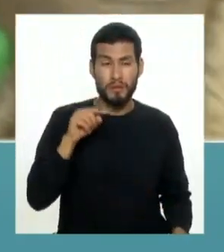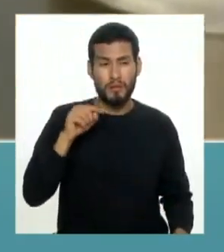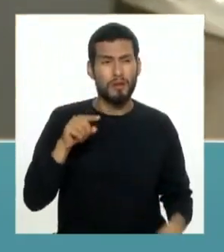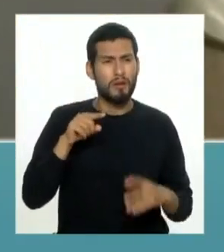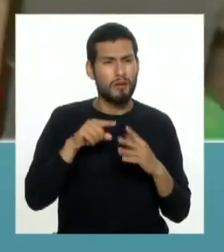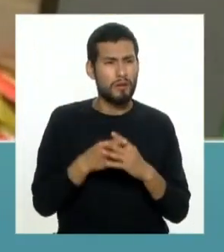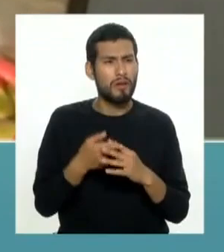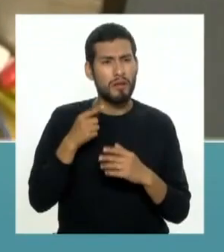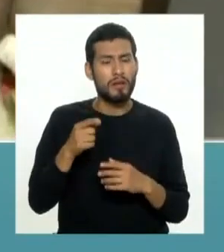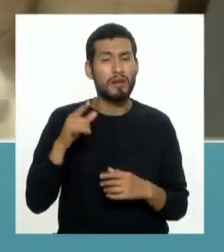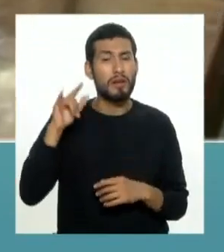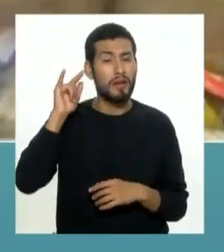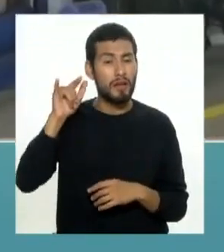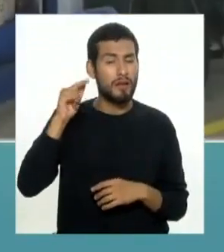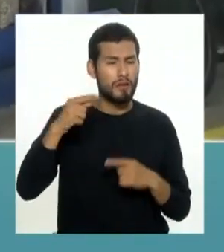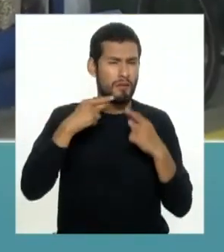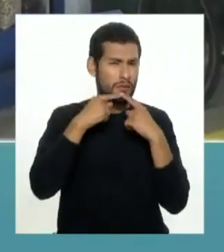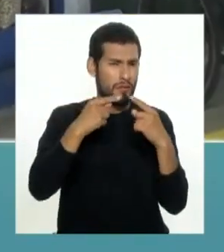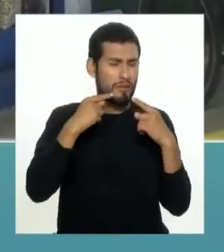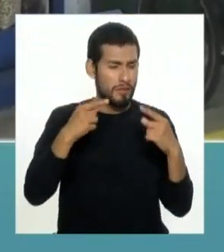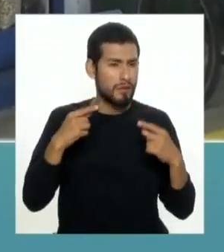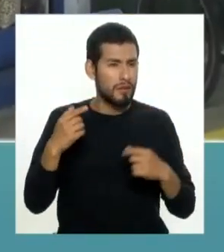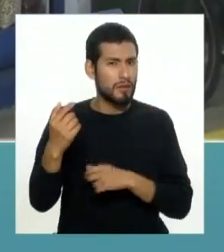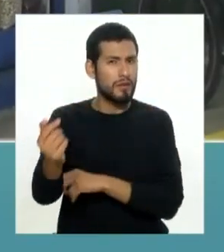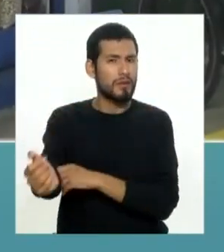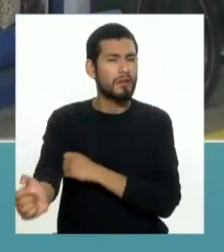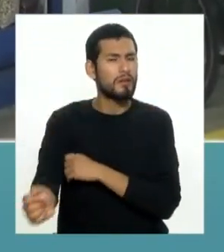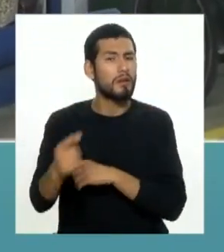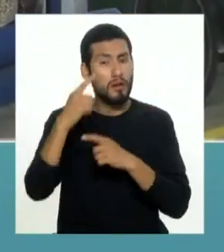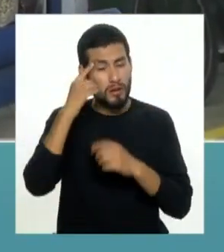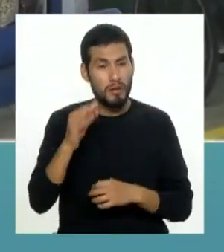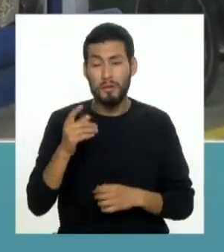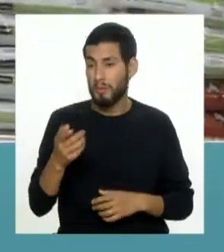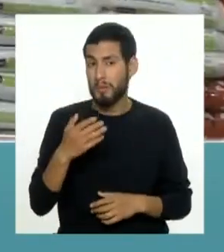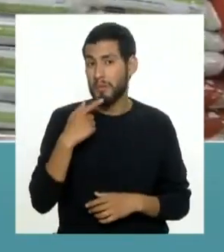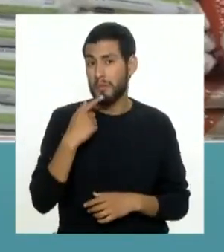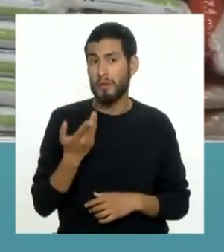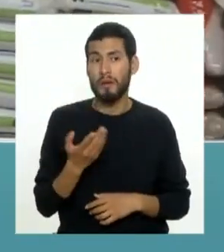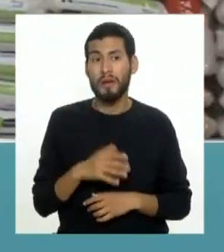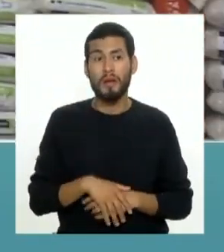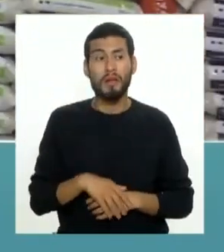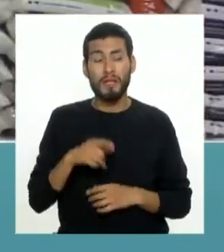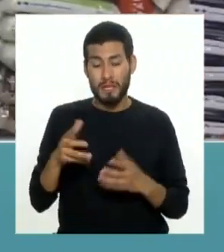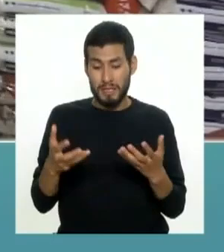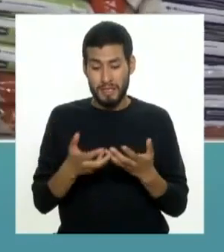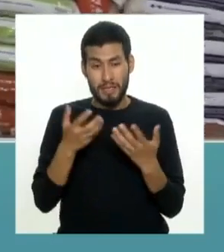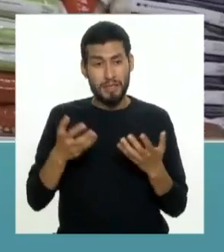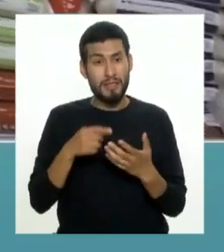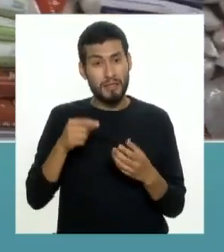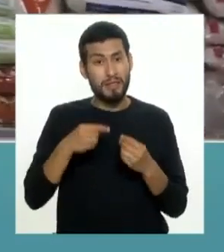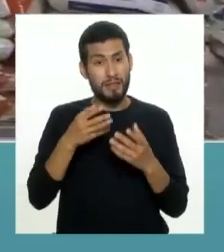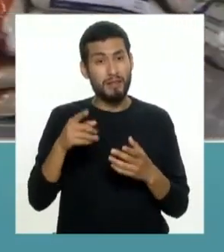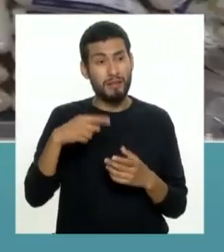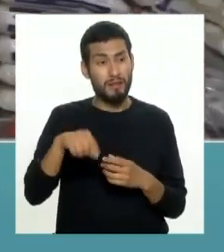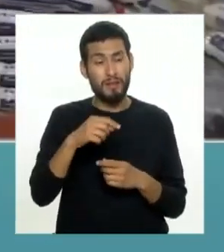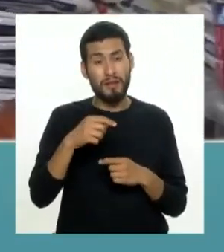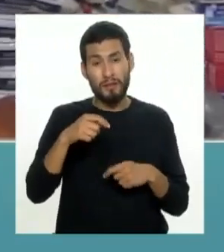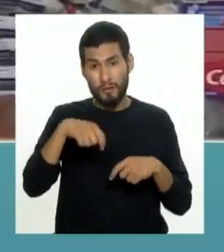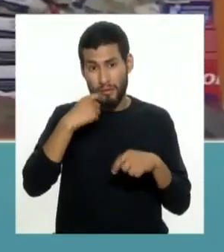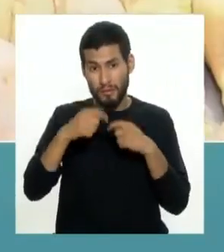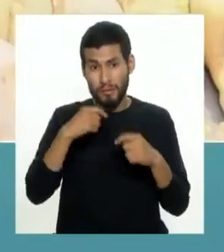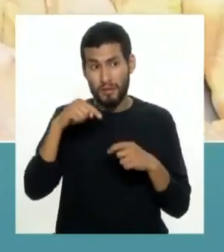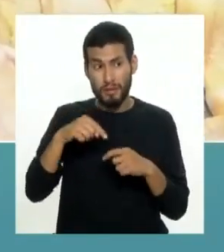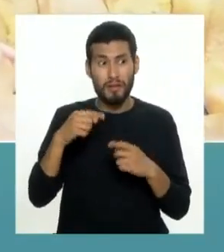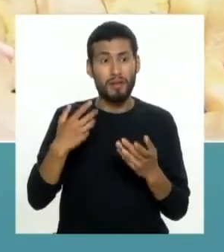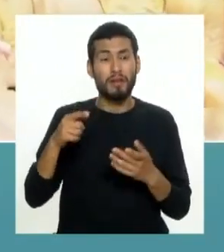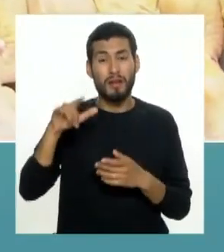comenzó con una aerolínea famosa que decidieron un día decir ¿sabes qué? en la ensaladita que le damos a los usuarios